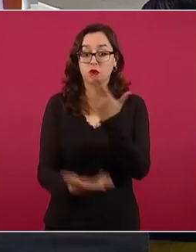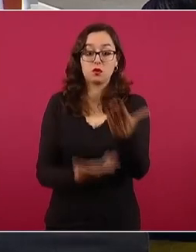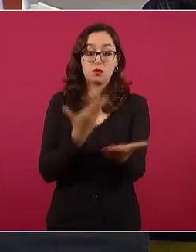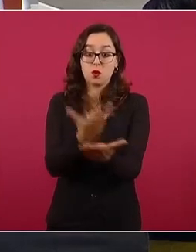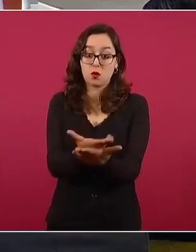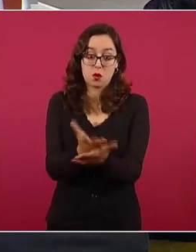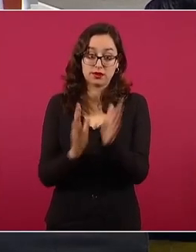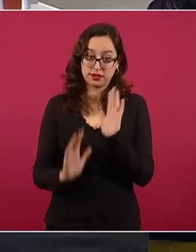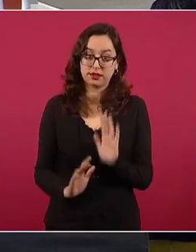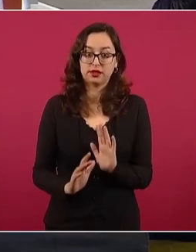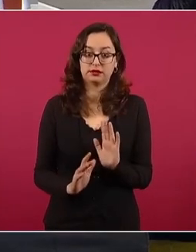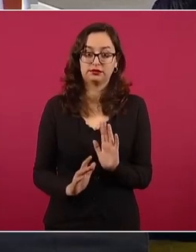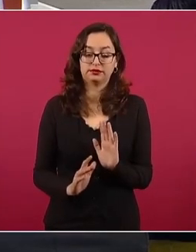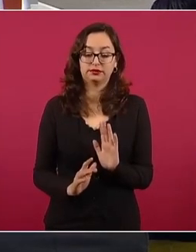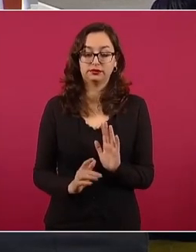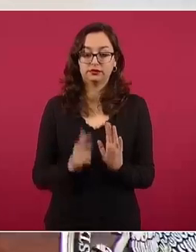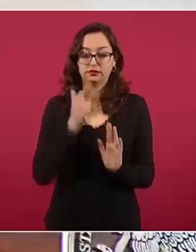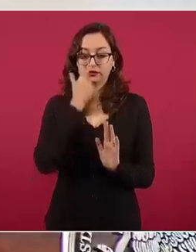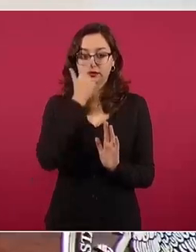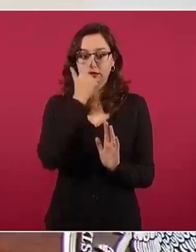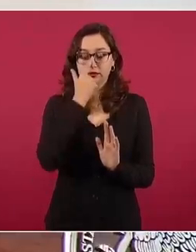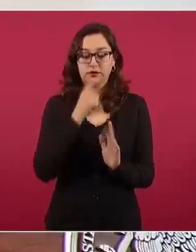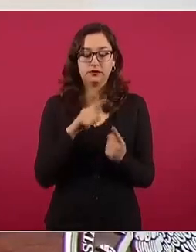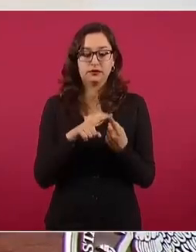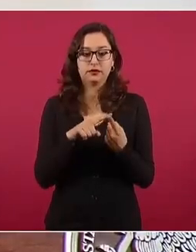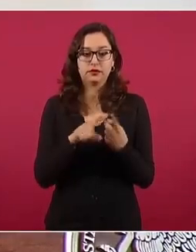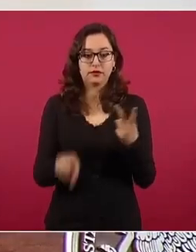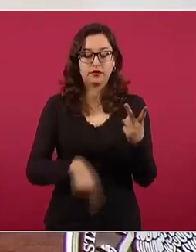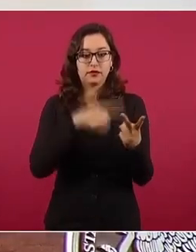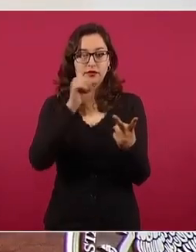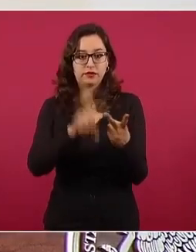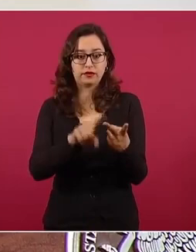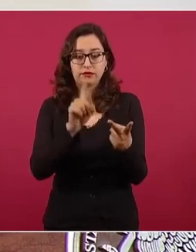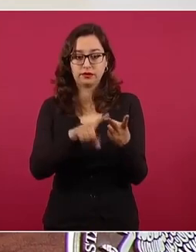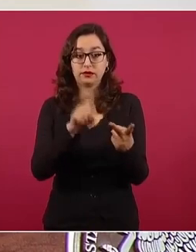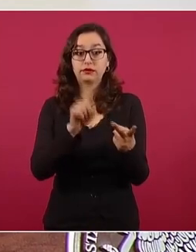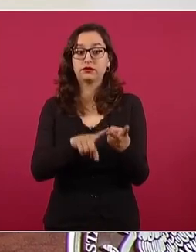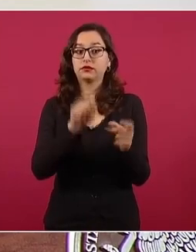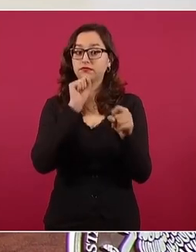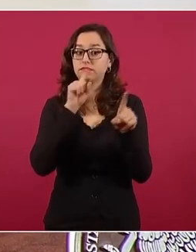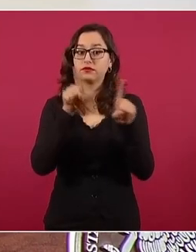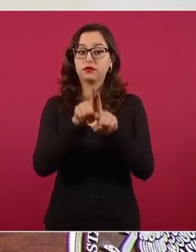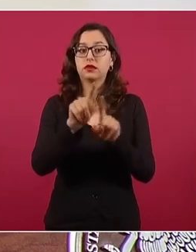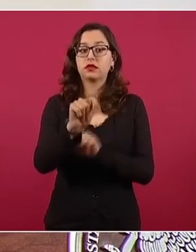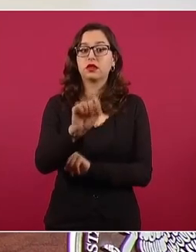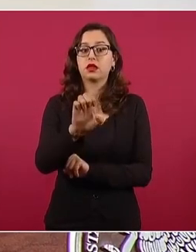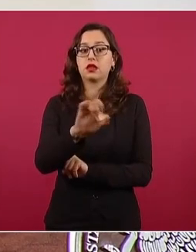así a los magistrados.